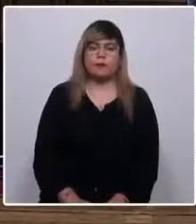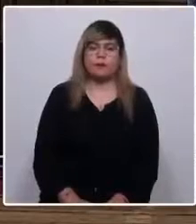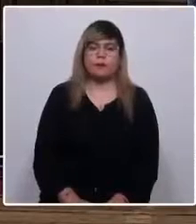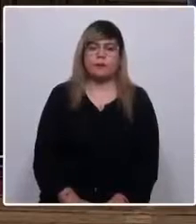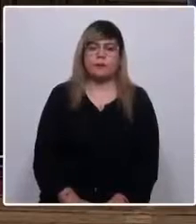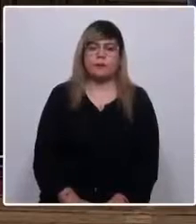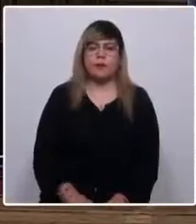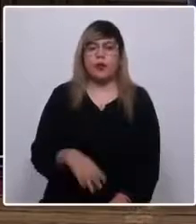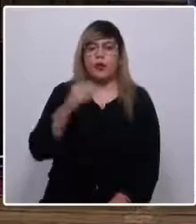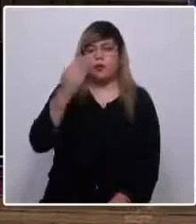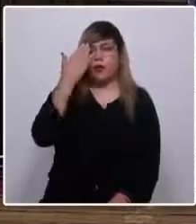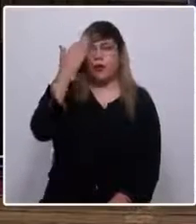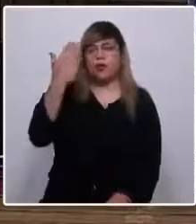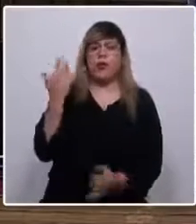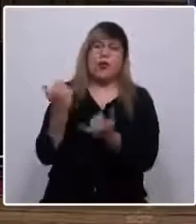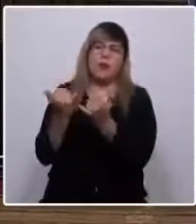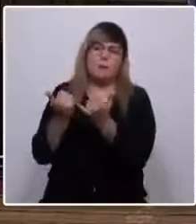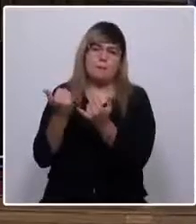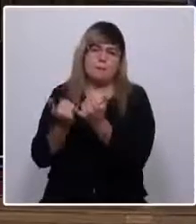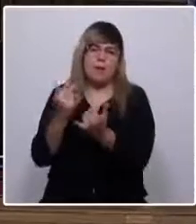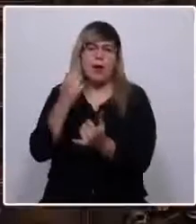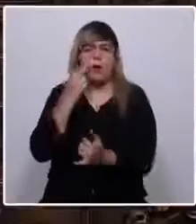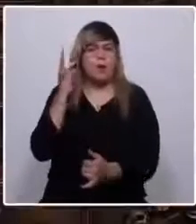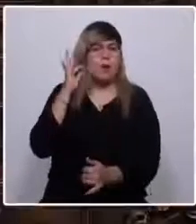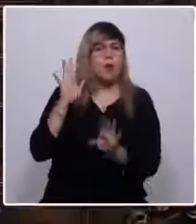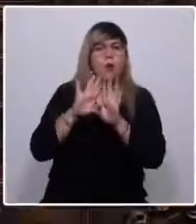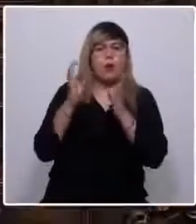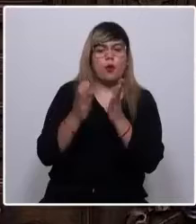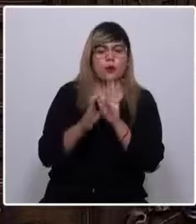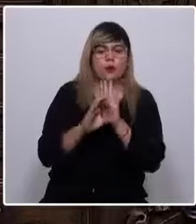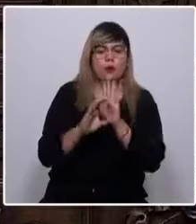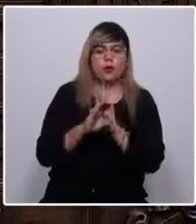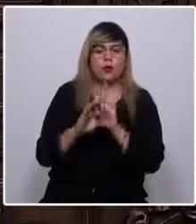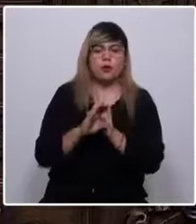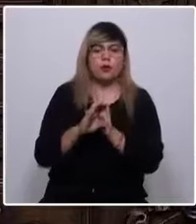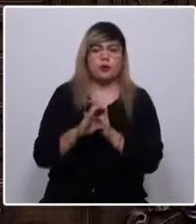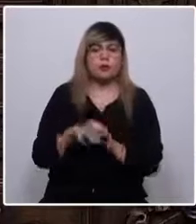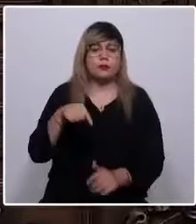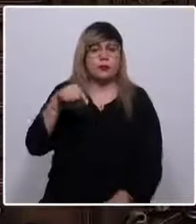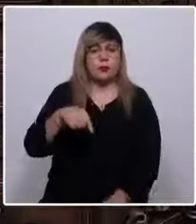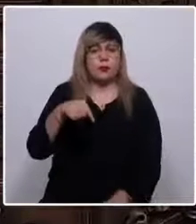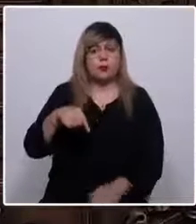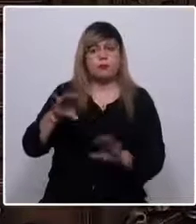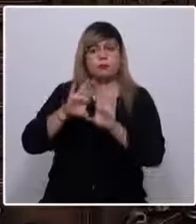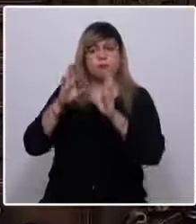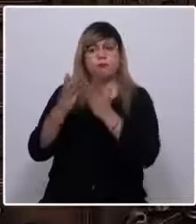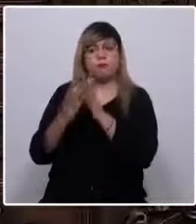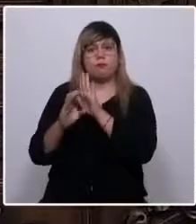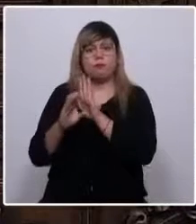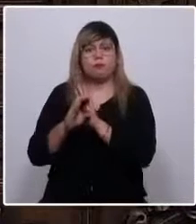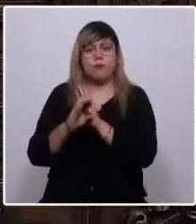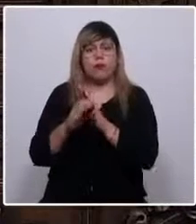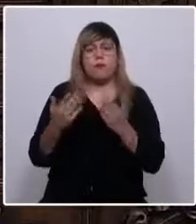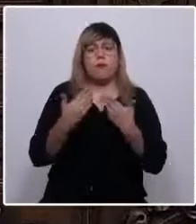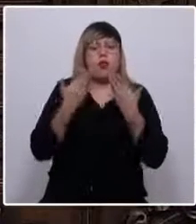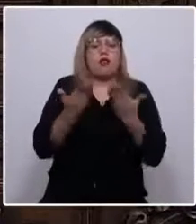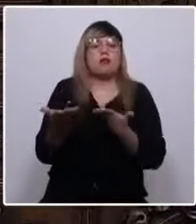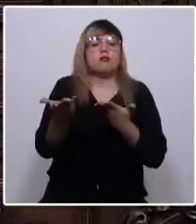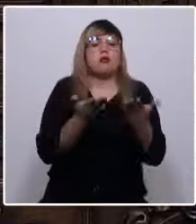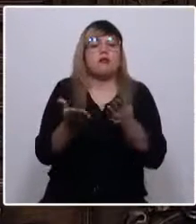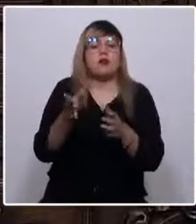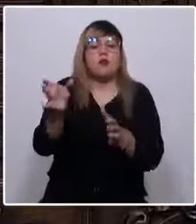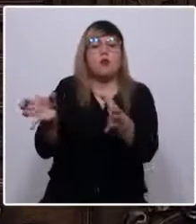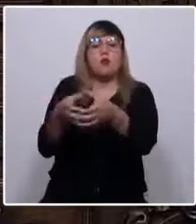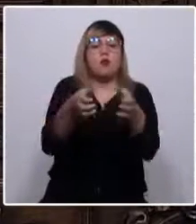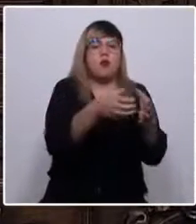Muy buenos días, amigas y amigos constituyentes. He venido a la Convención para servir a los pueblos de Chile, para